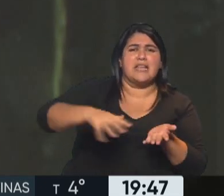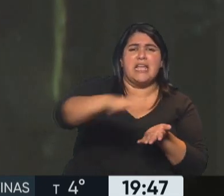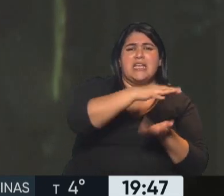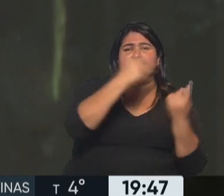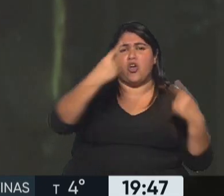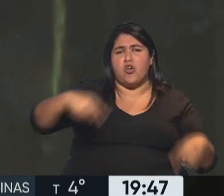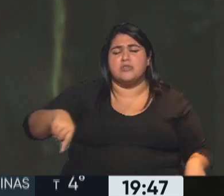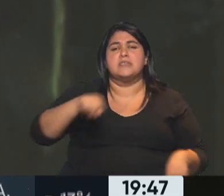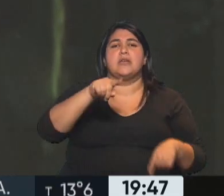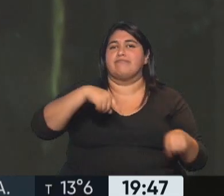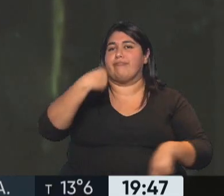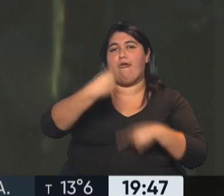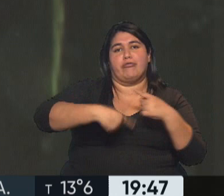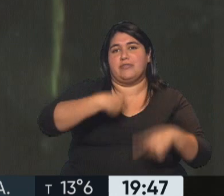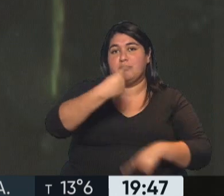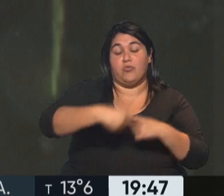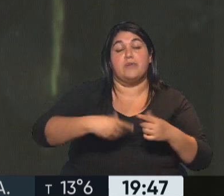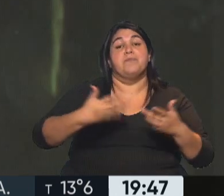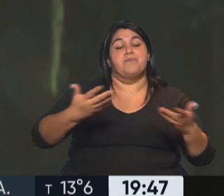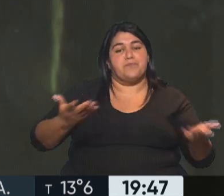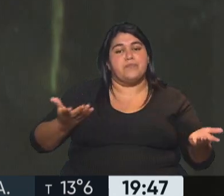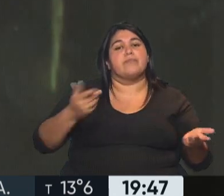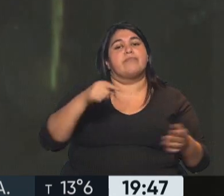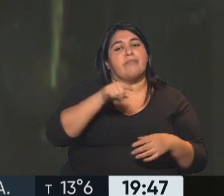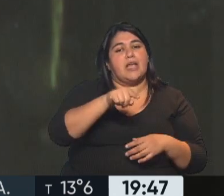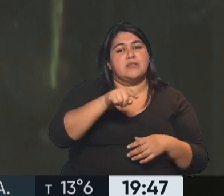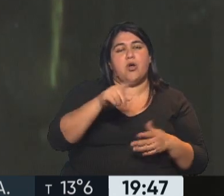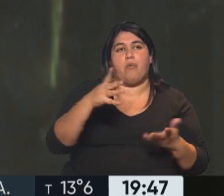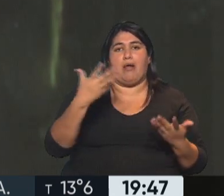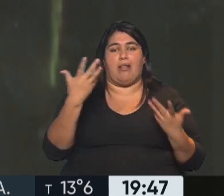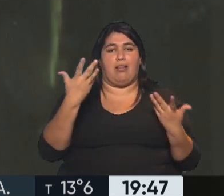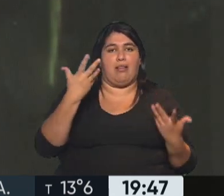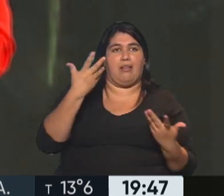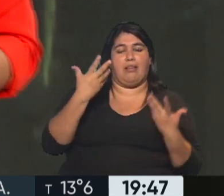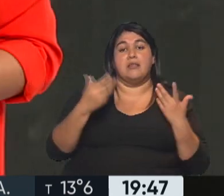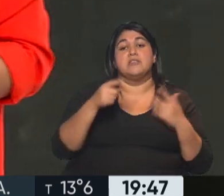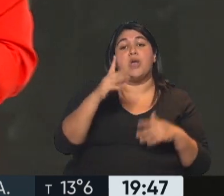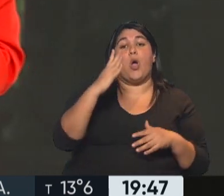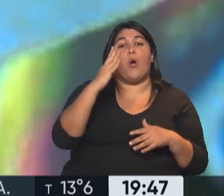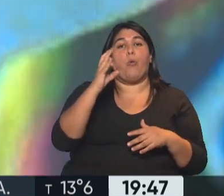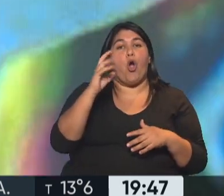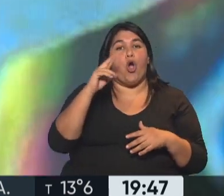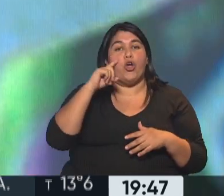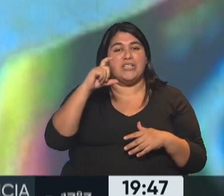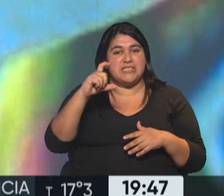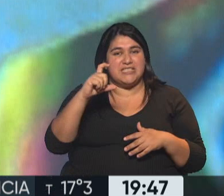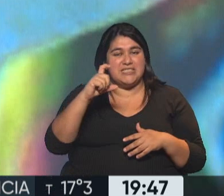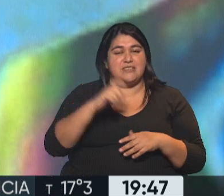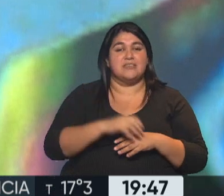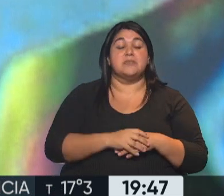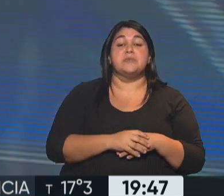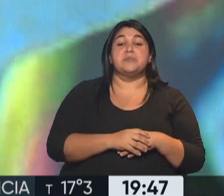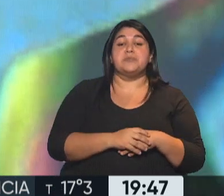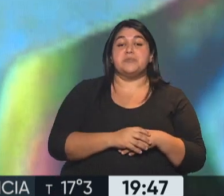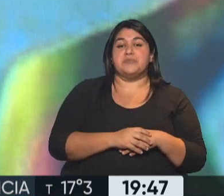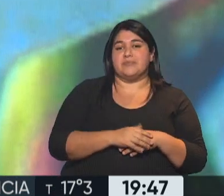continúa y puso en una suerte de incrucijada, podríamos decir, a Gabriel Boric, Leti. Sí, totalmente. Nos vamos a